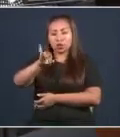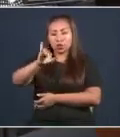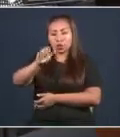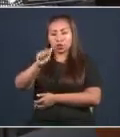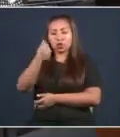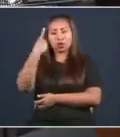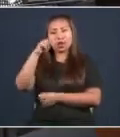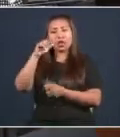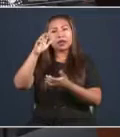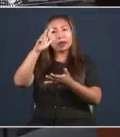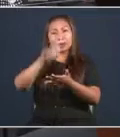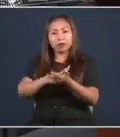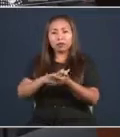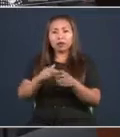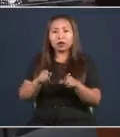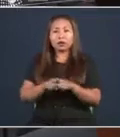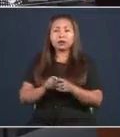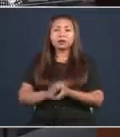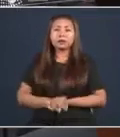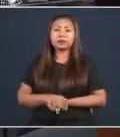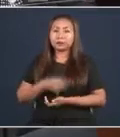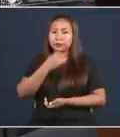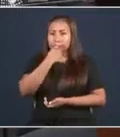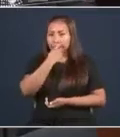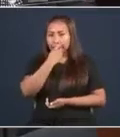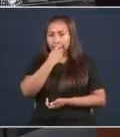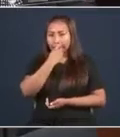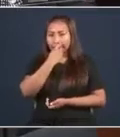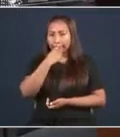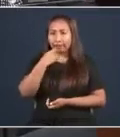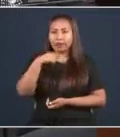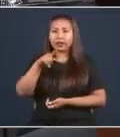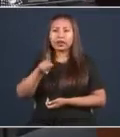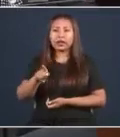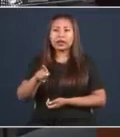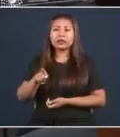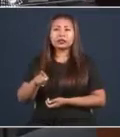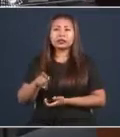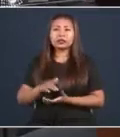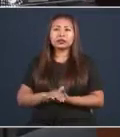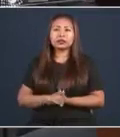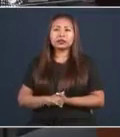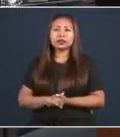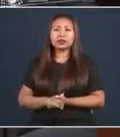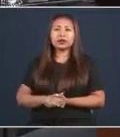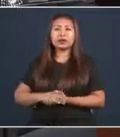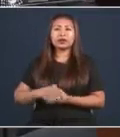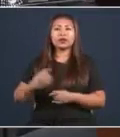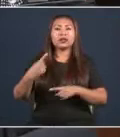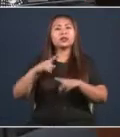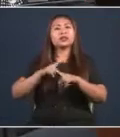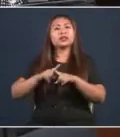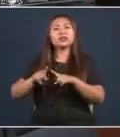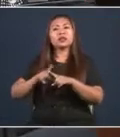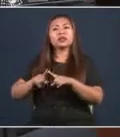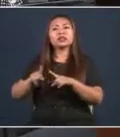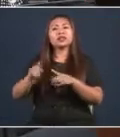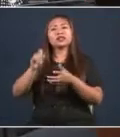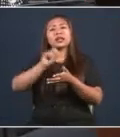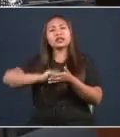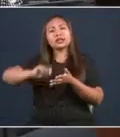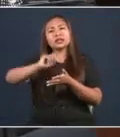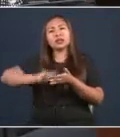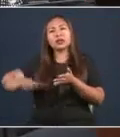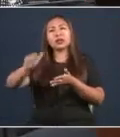Honorables diputados, los invito. Y es el canibalismo de los colegios particulares en